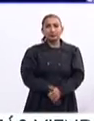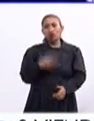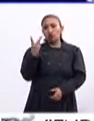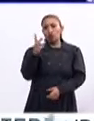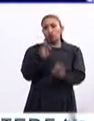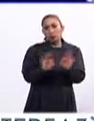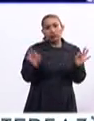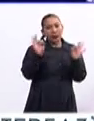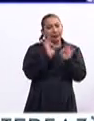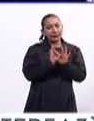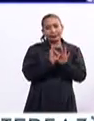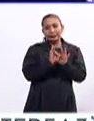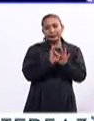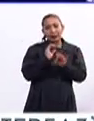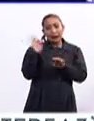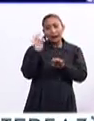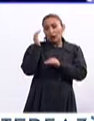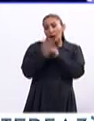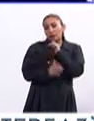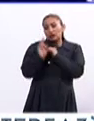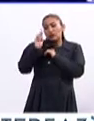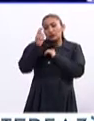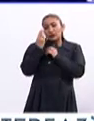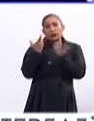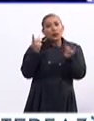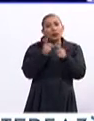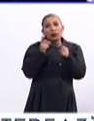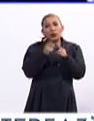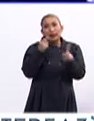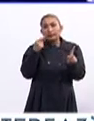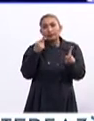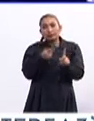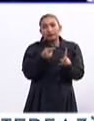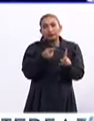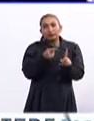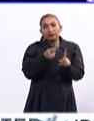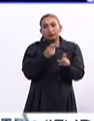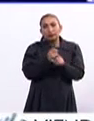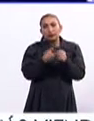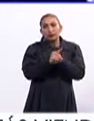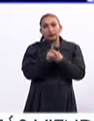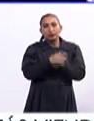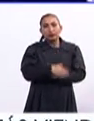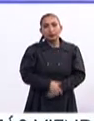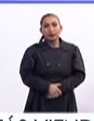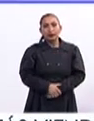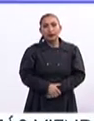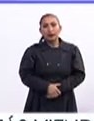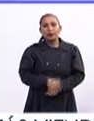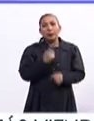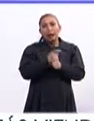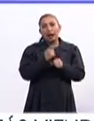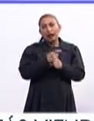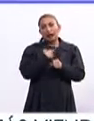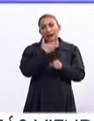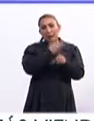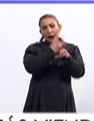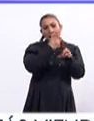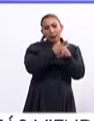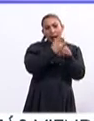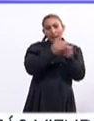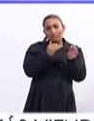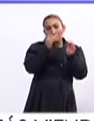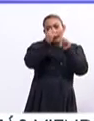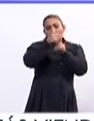Ambos son importantes, porque si no terminas uno, no llegas a ¿Pero dónde radica el principal problema? Primeramente, en el high school hay que ir subiendo